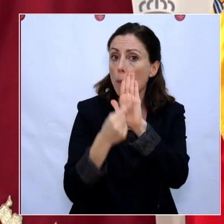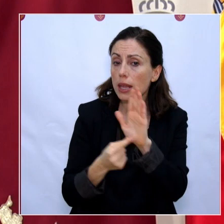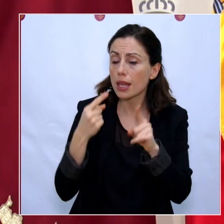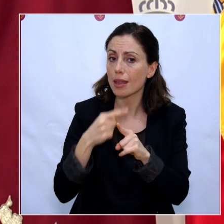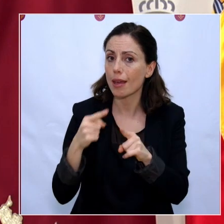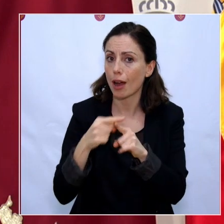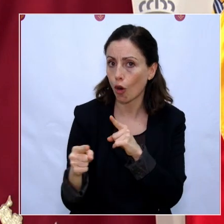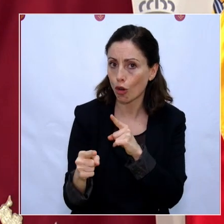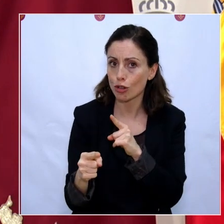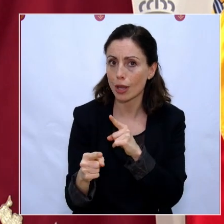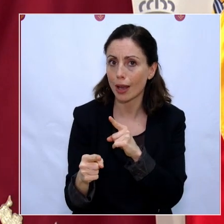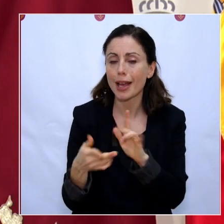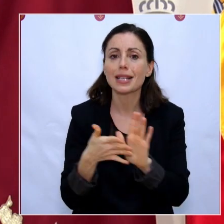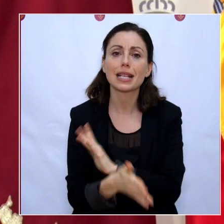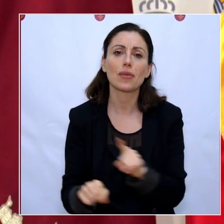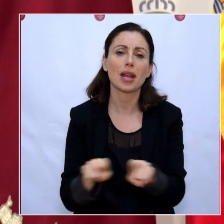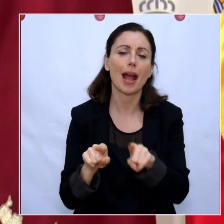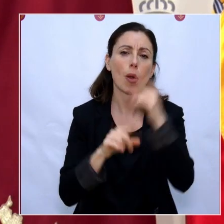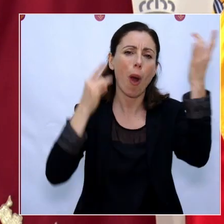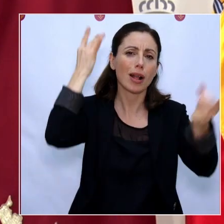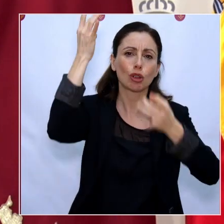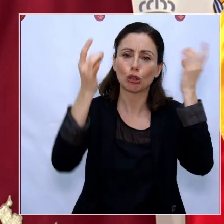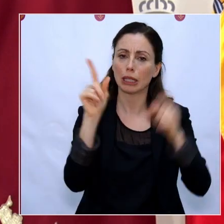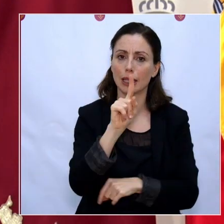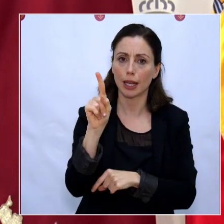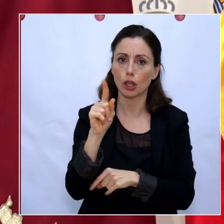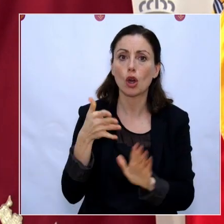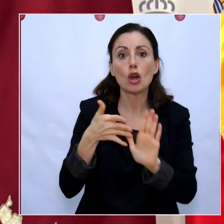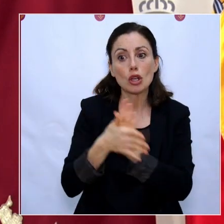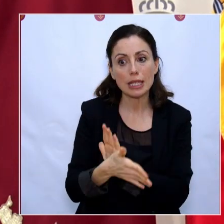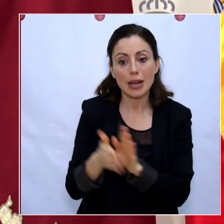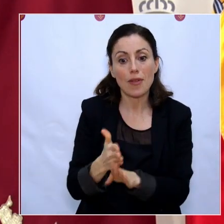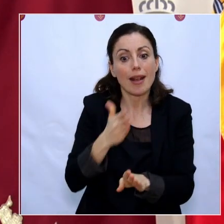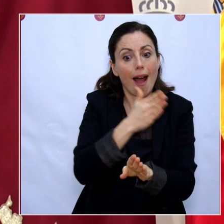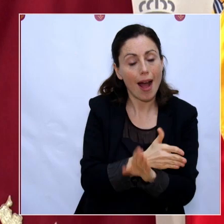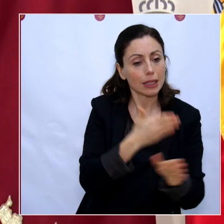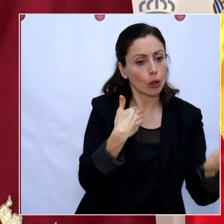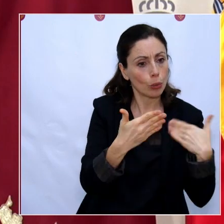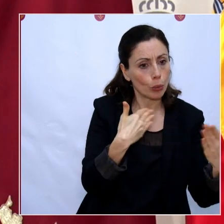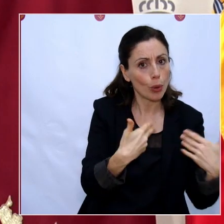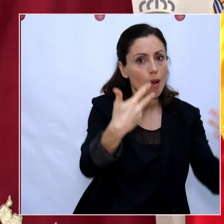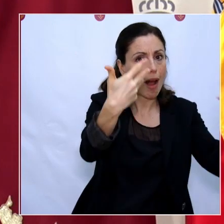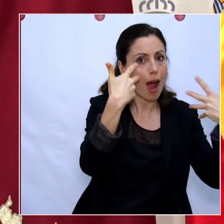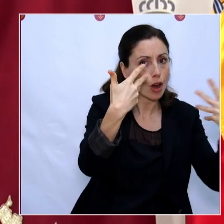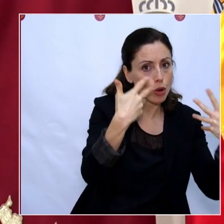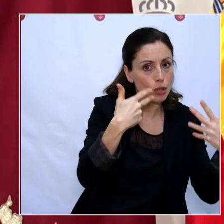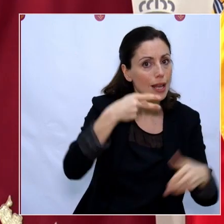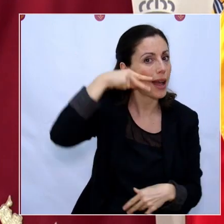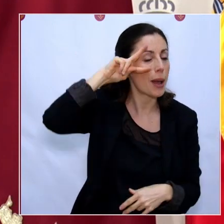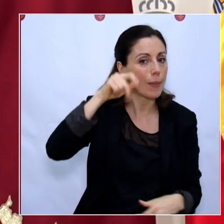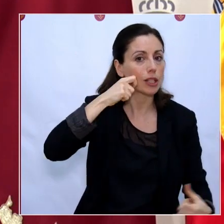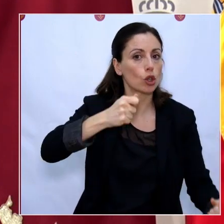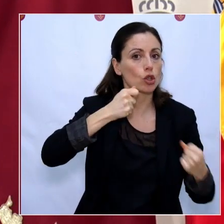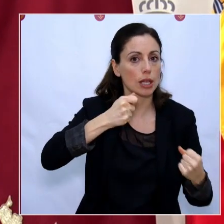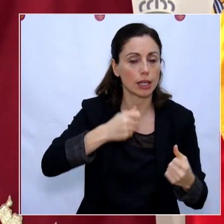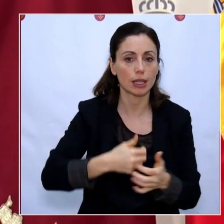no lo hacemos de forma caprichosa, sino respaldadas y aconsejadas por nuestros expertos sanitarios. Autoridades sanitarias